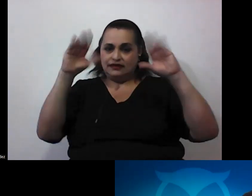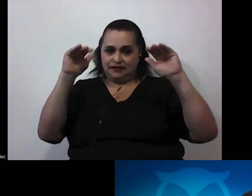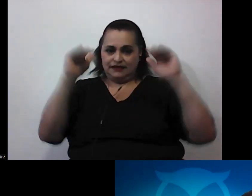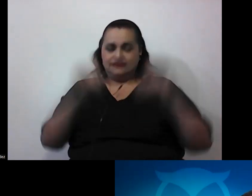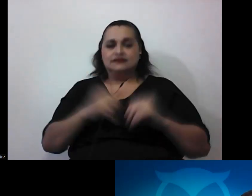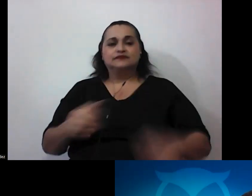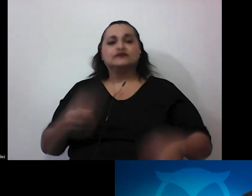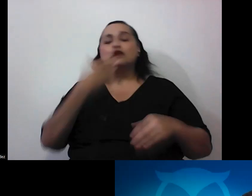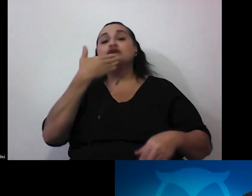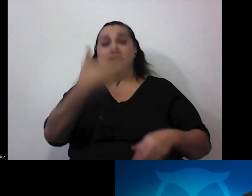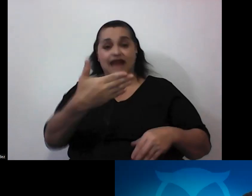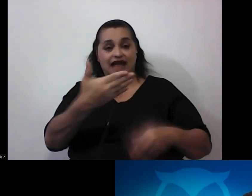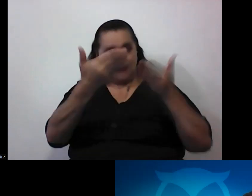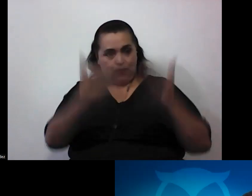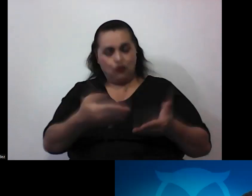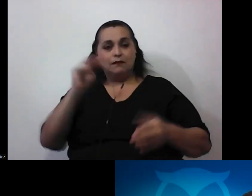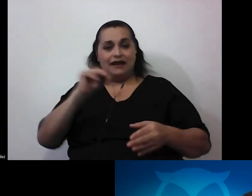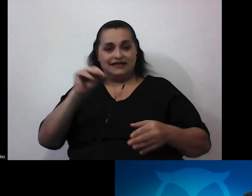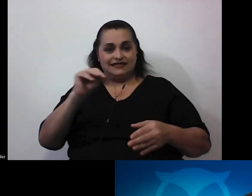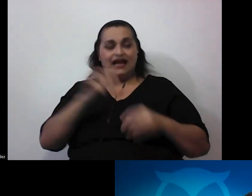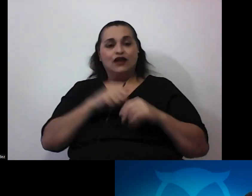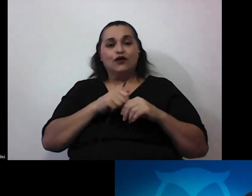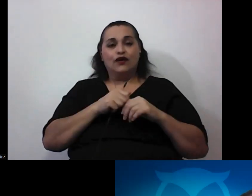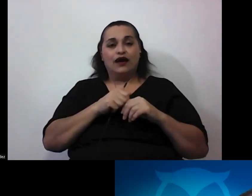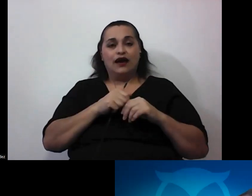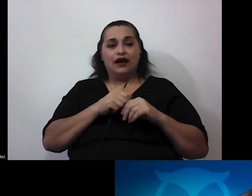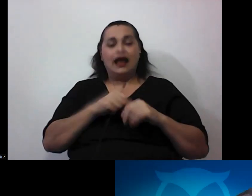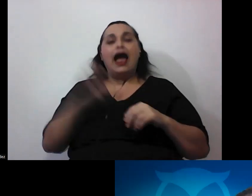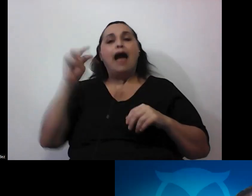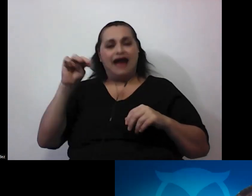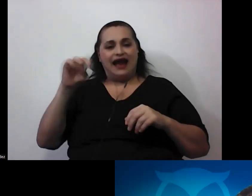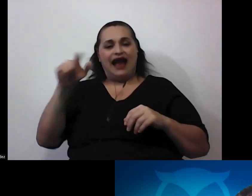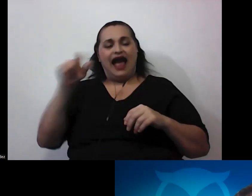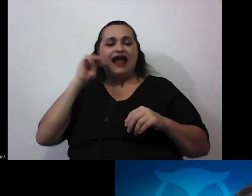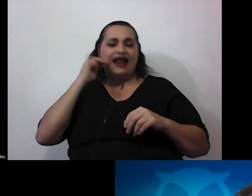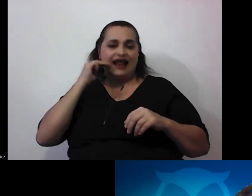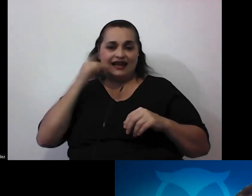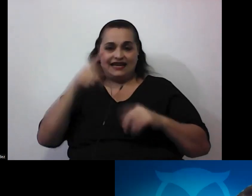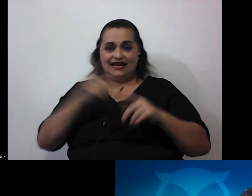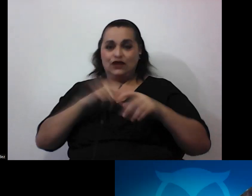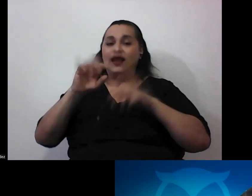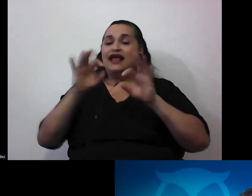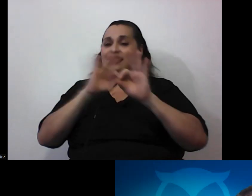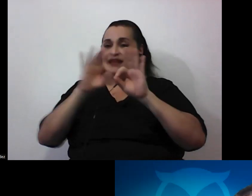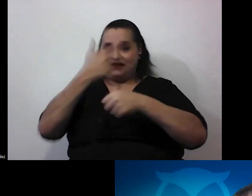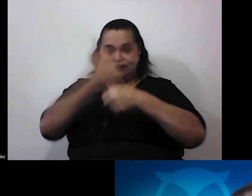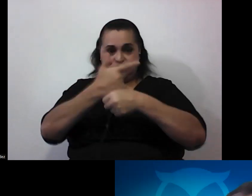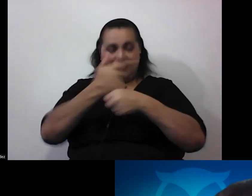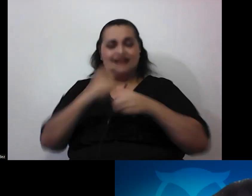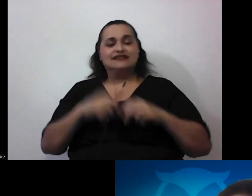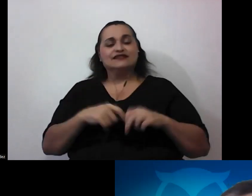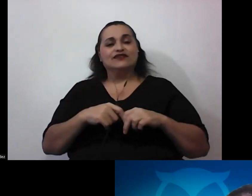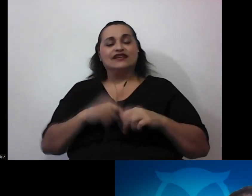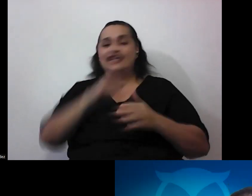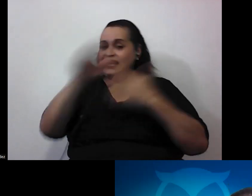gracias a vos Marcelo y a a Magalí que está ayudándonos también y a